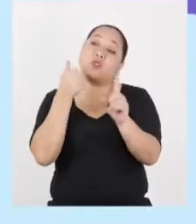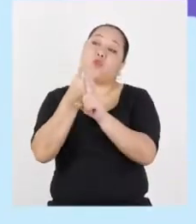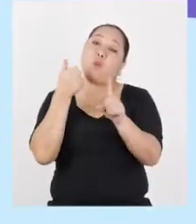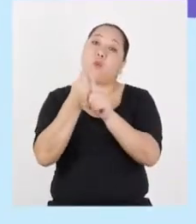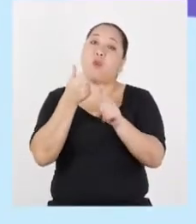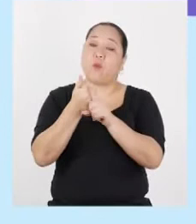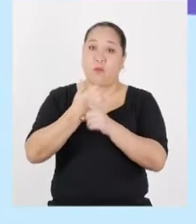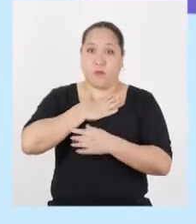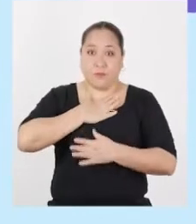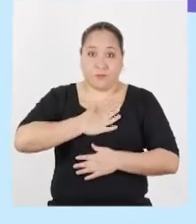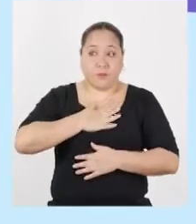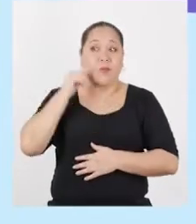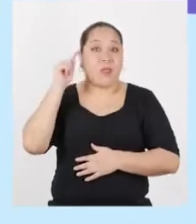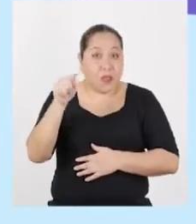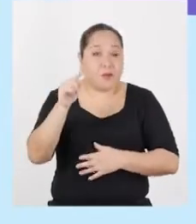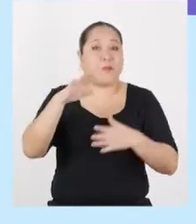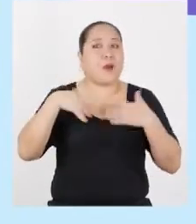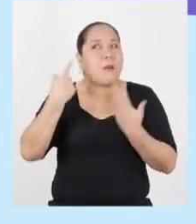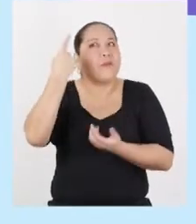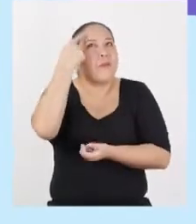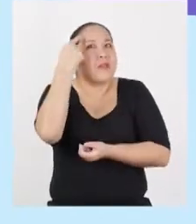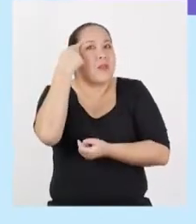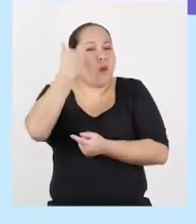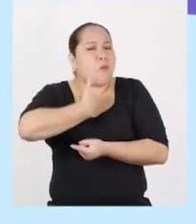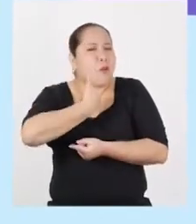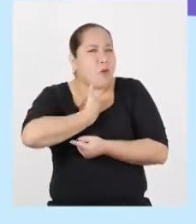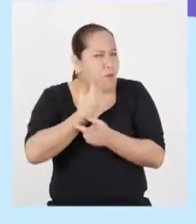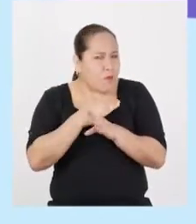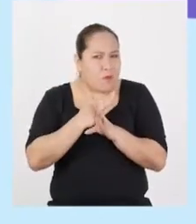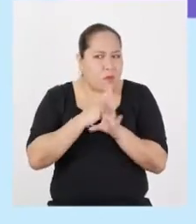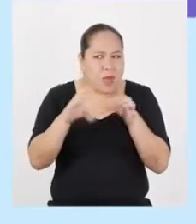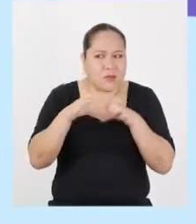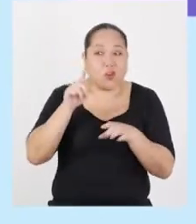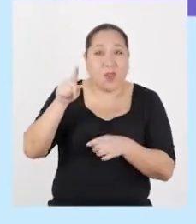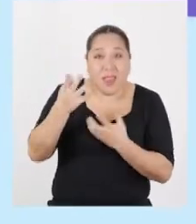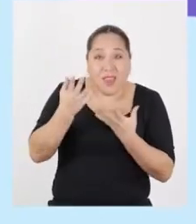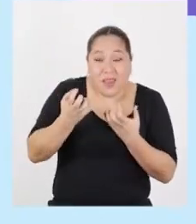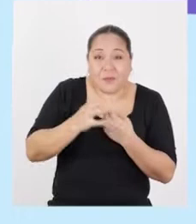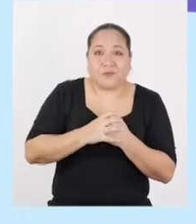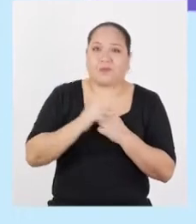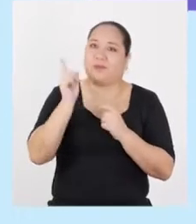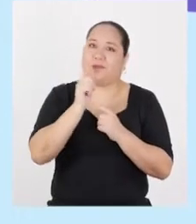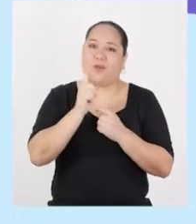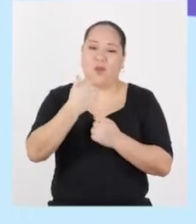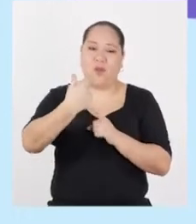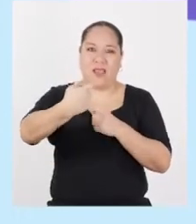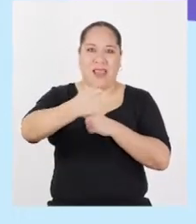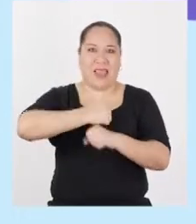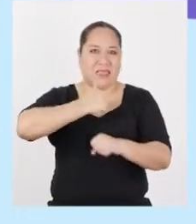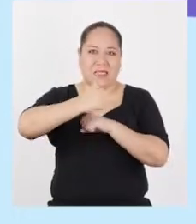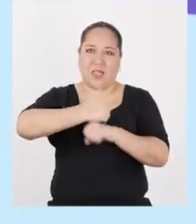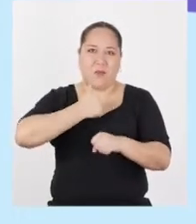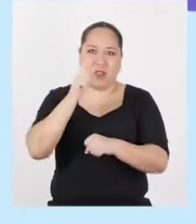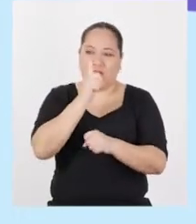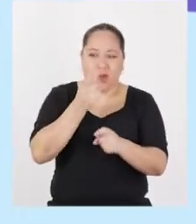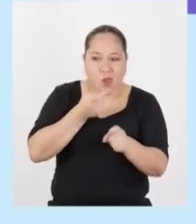propia naturaleza. Que puede y debe pensar a su manera y hacer lo que quiera. Con tal de no hacerse daño